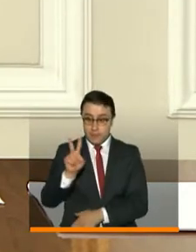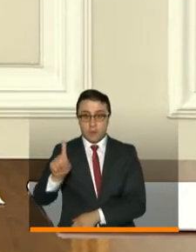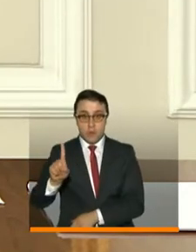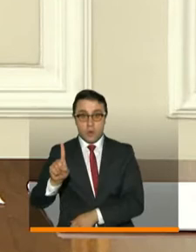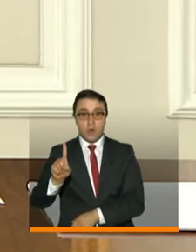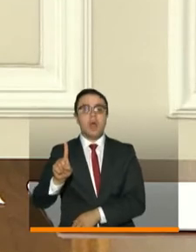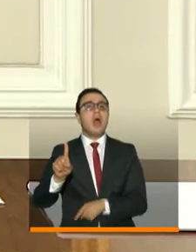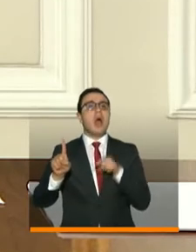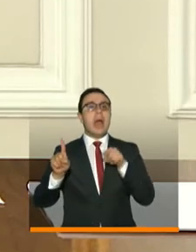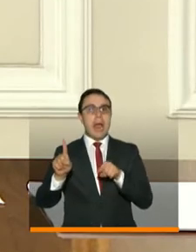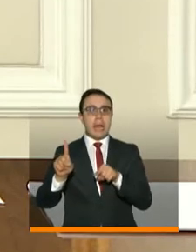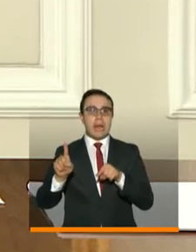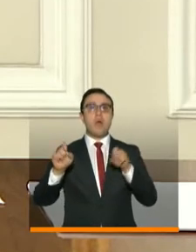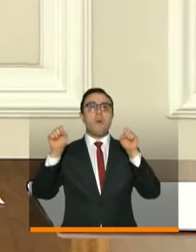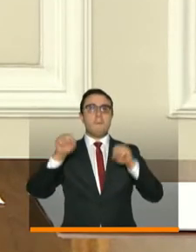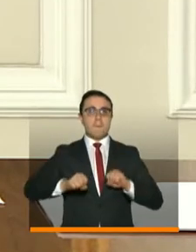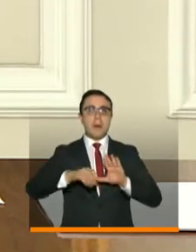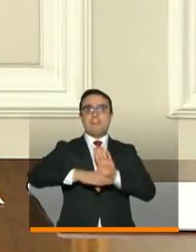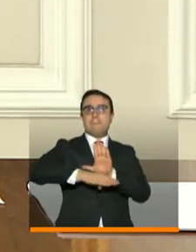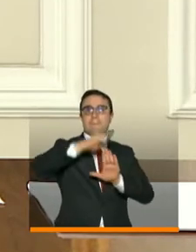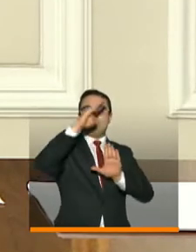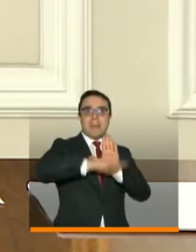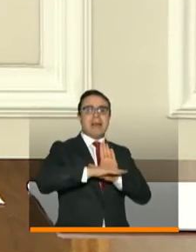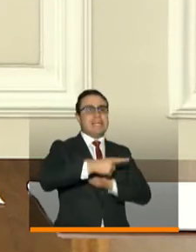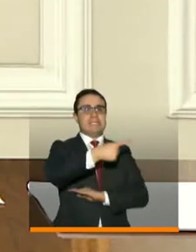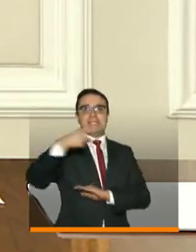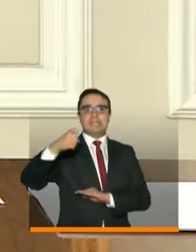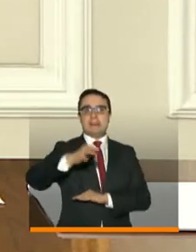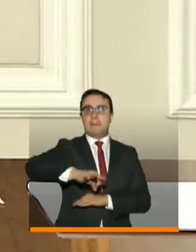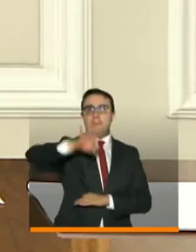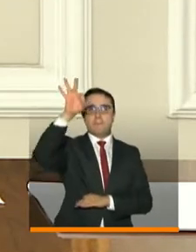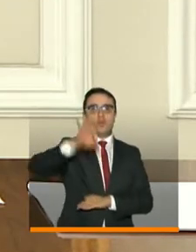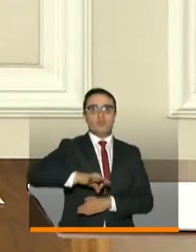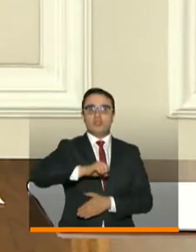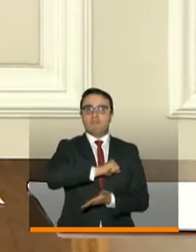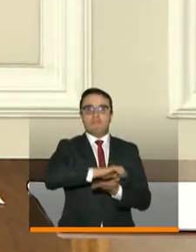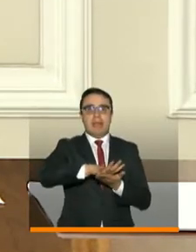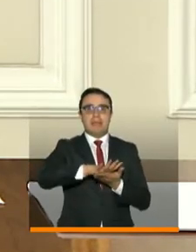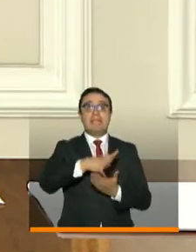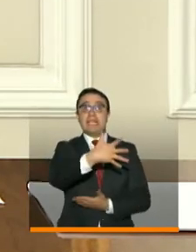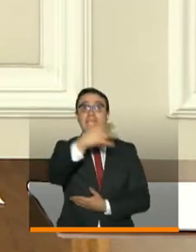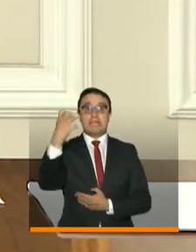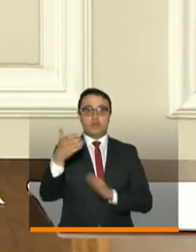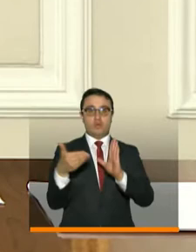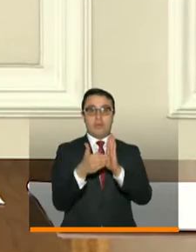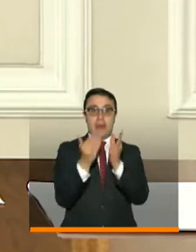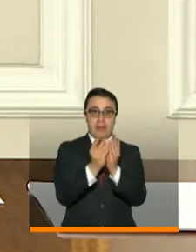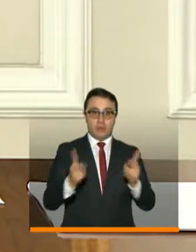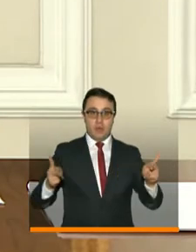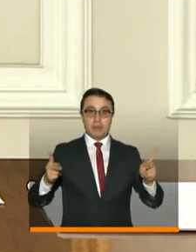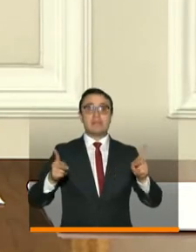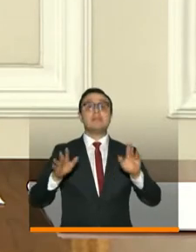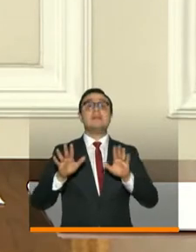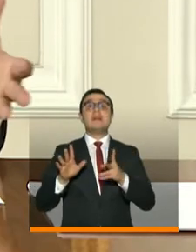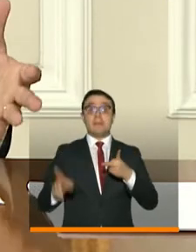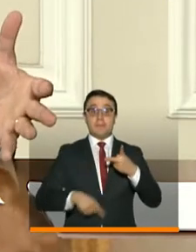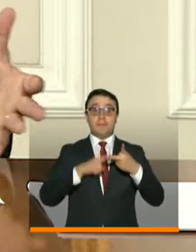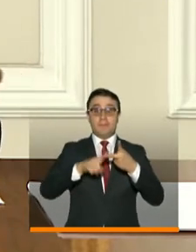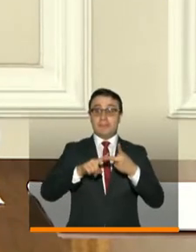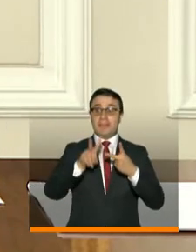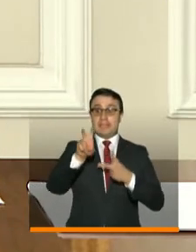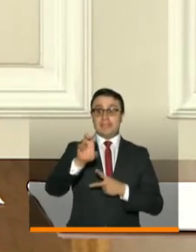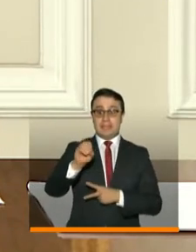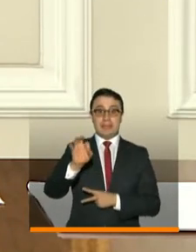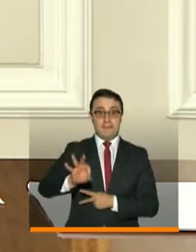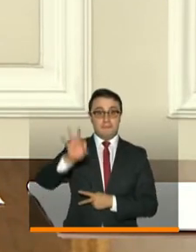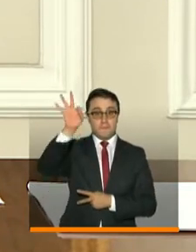prácticamente dar descuento del 100% de matrícula a más de 500 mil estudiantes y vamos a llegar al 70%